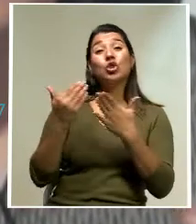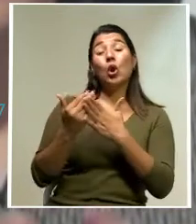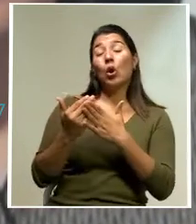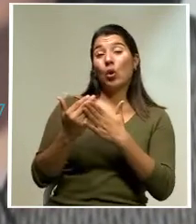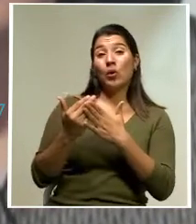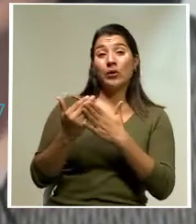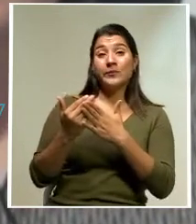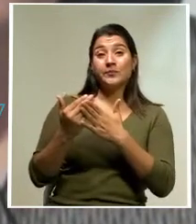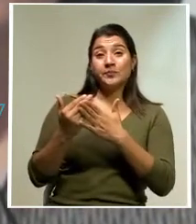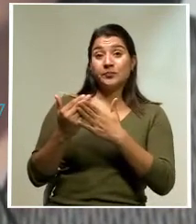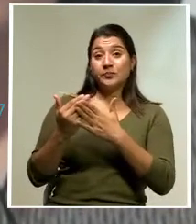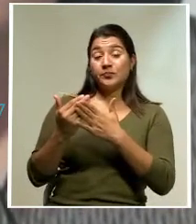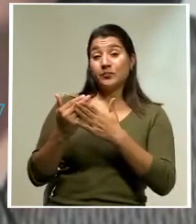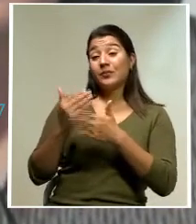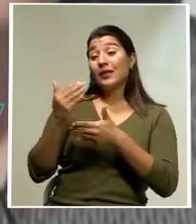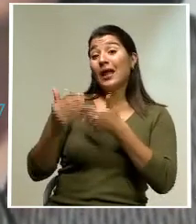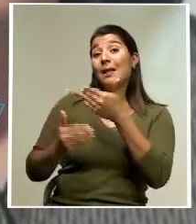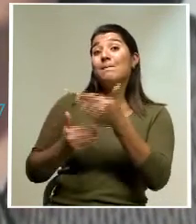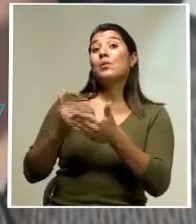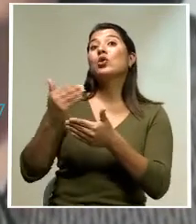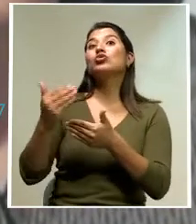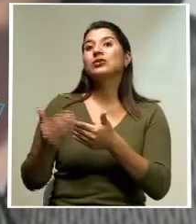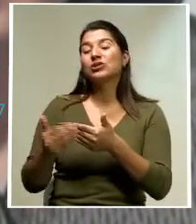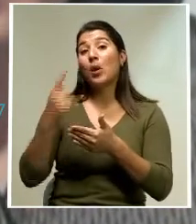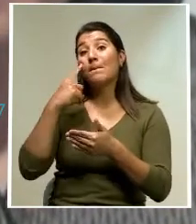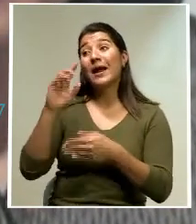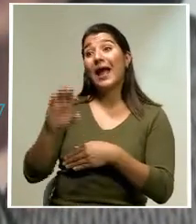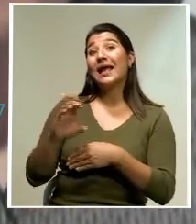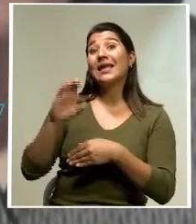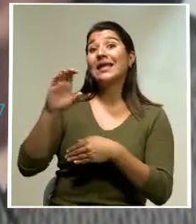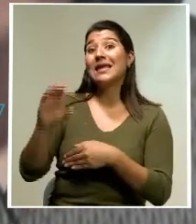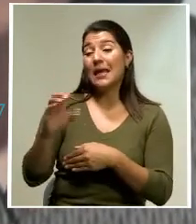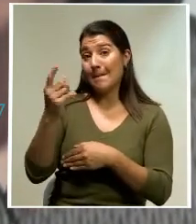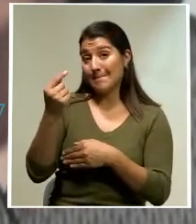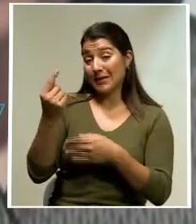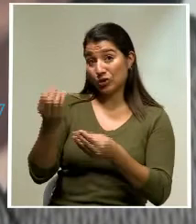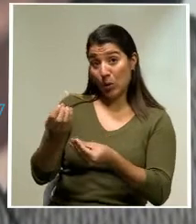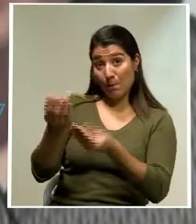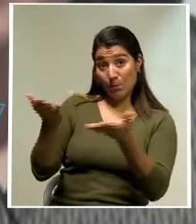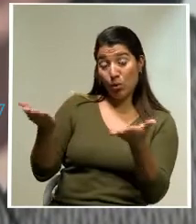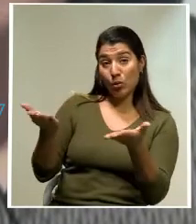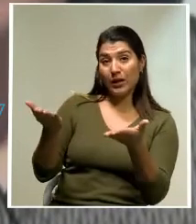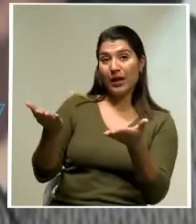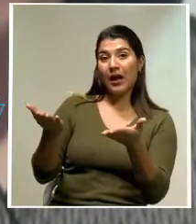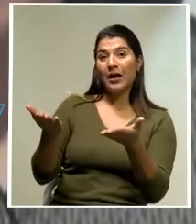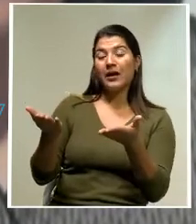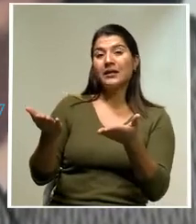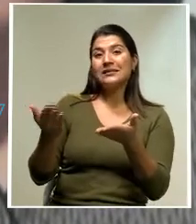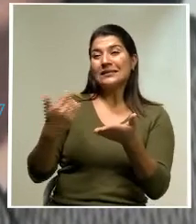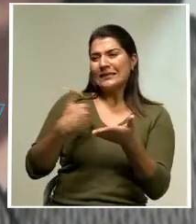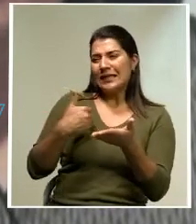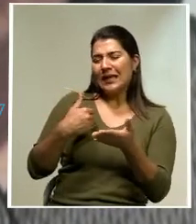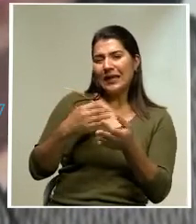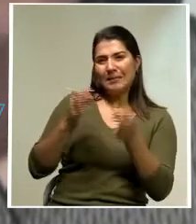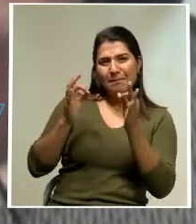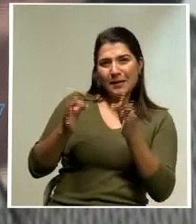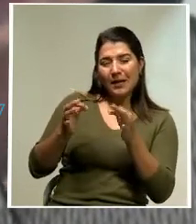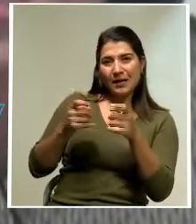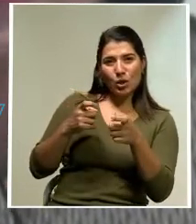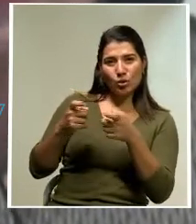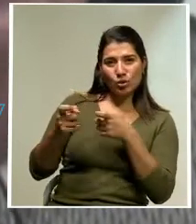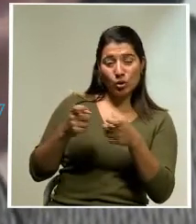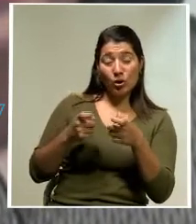la inversión pública estar bien calibrado, ¿verdad? Hay